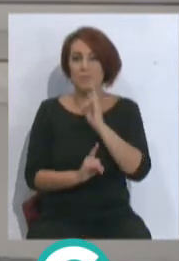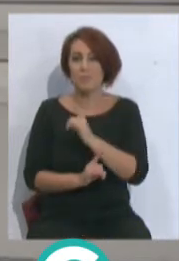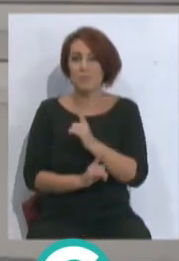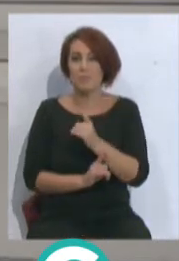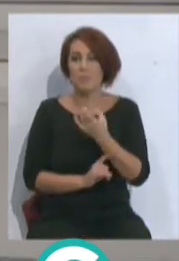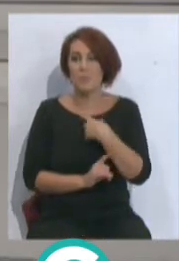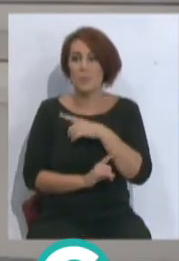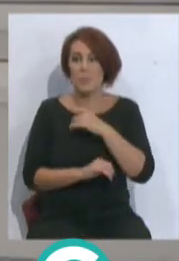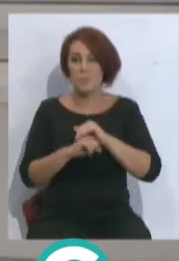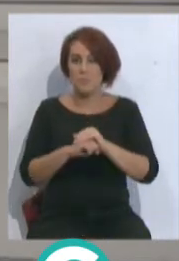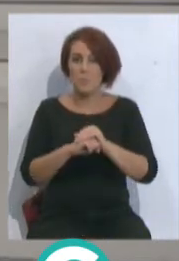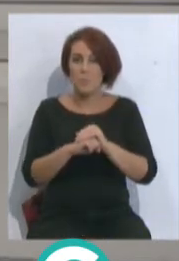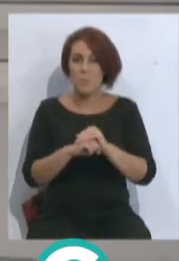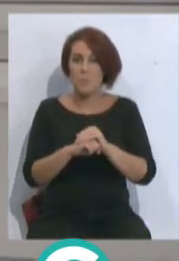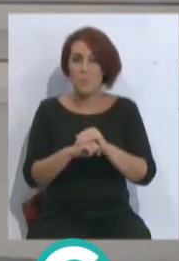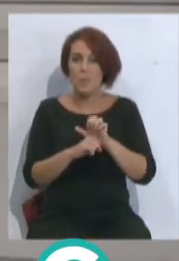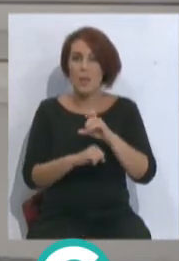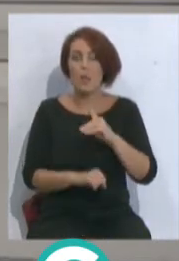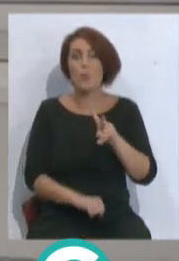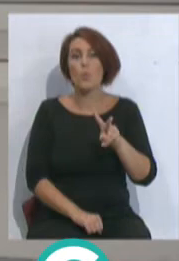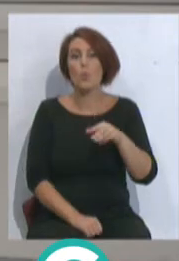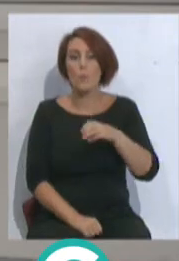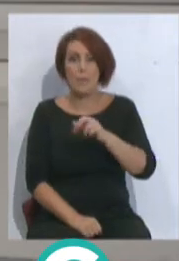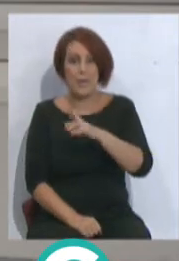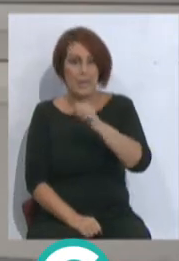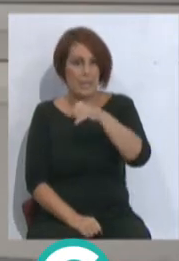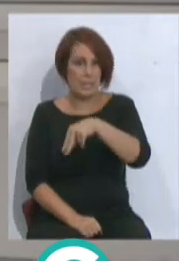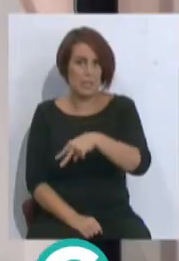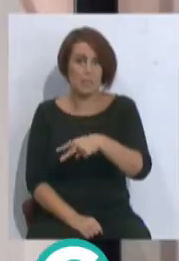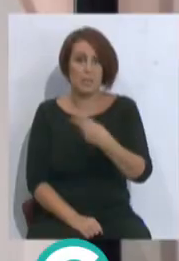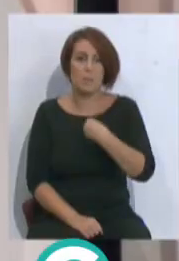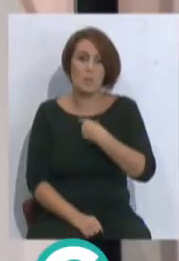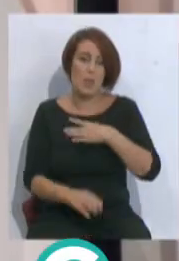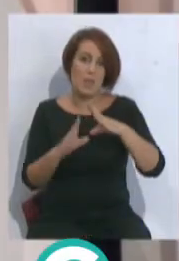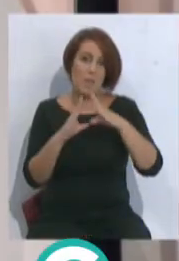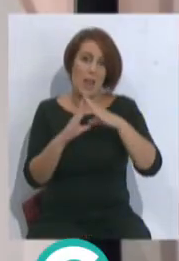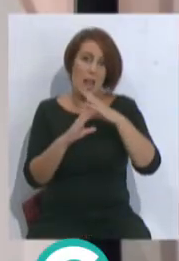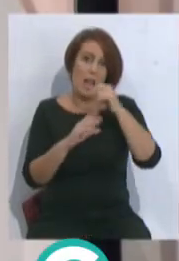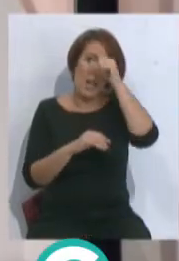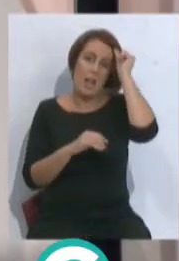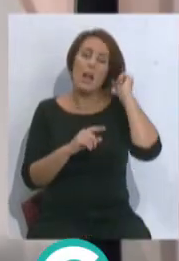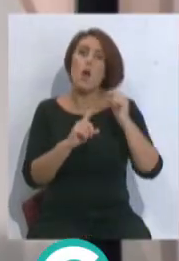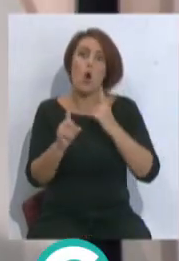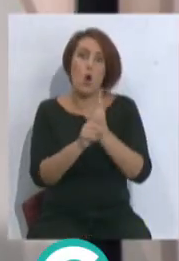nuestro buen amigo Edu Marín. Sí, como el gran anti-cerberiano que es, claro. Sí, ¿no?